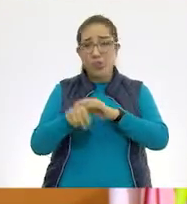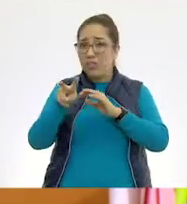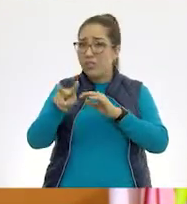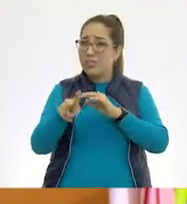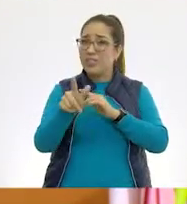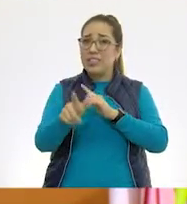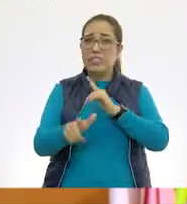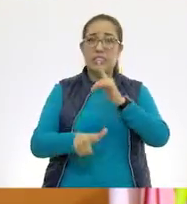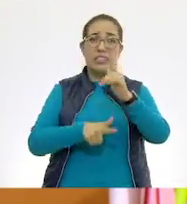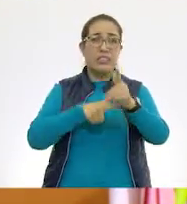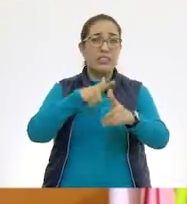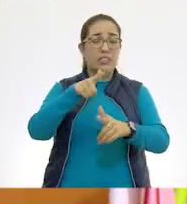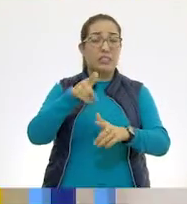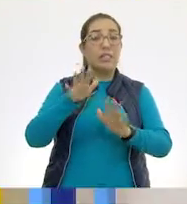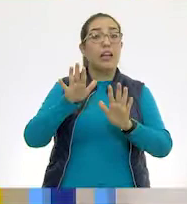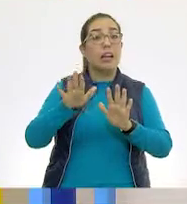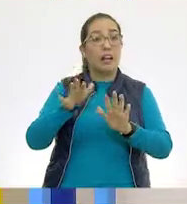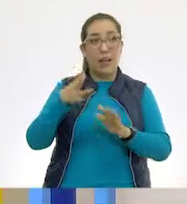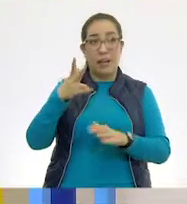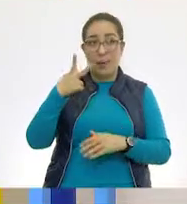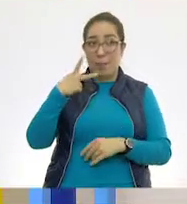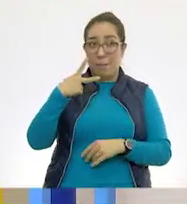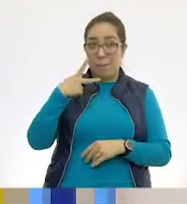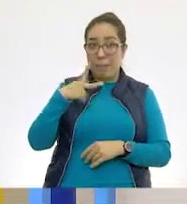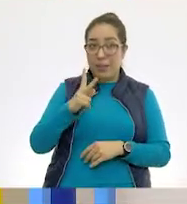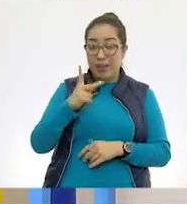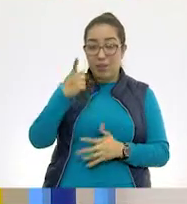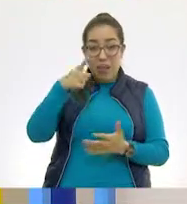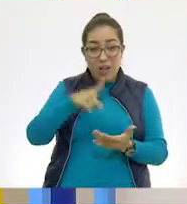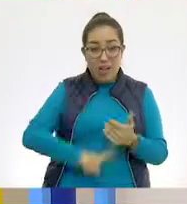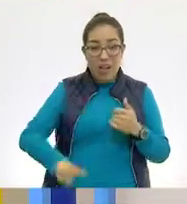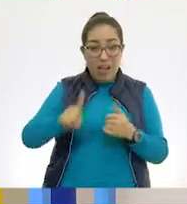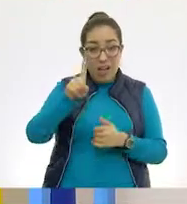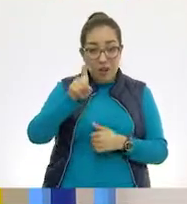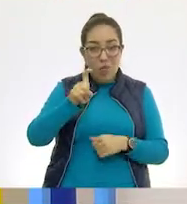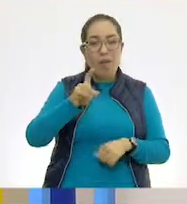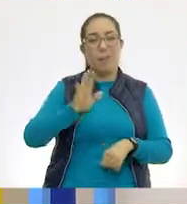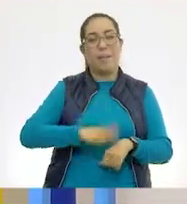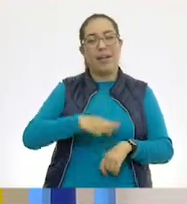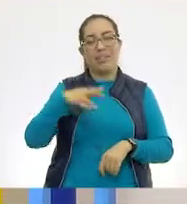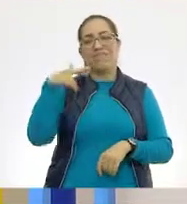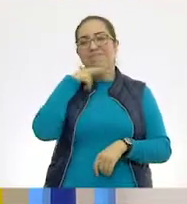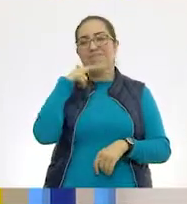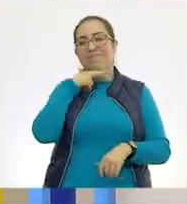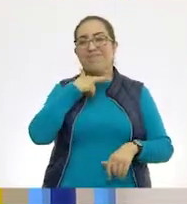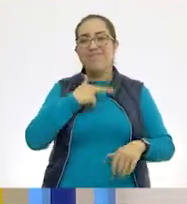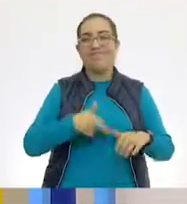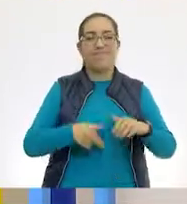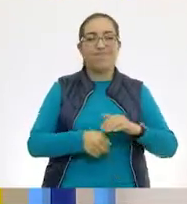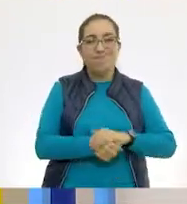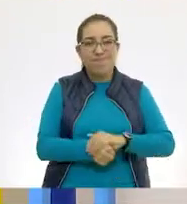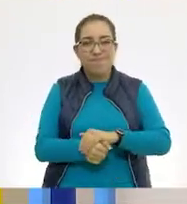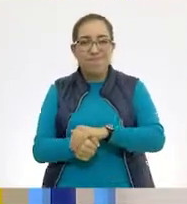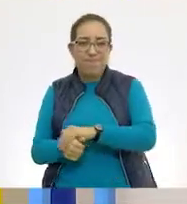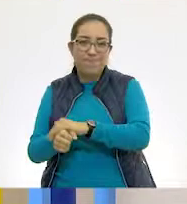poquito y se mueve muy lento. En el agua se puede mover un poco más rápido y tiene bastante movimiento. Entonces,